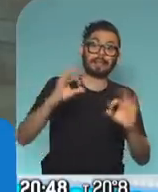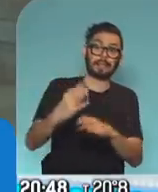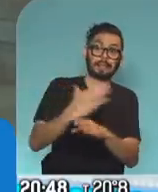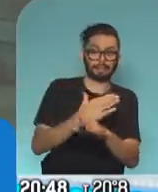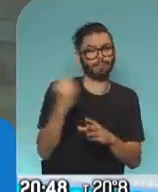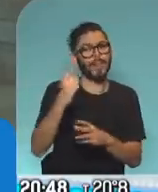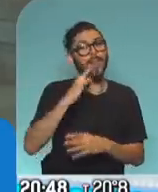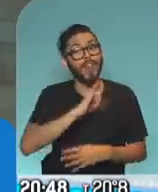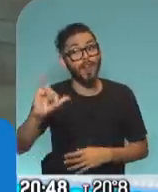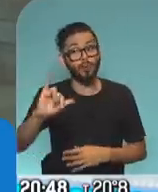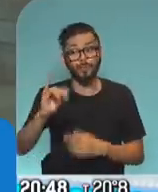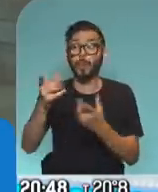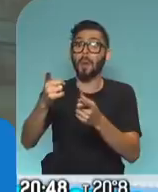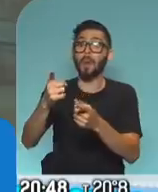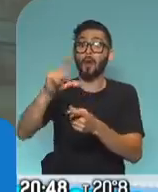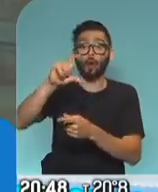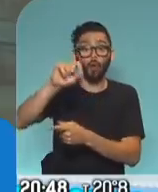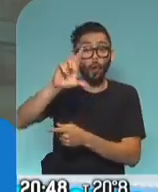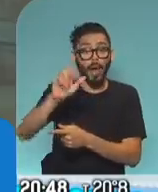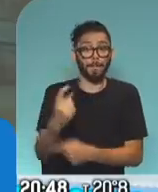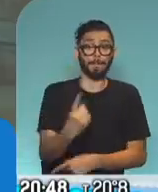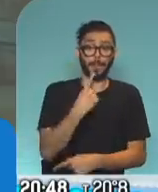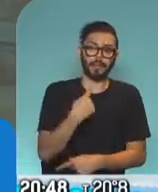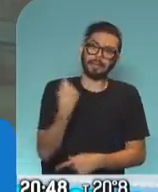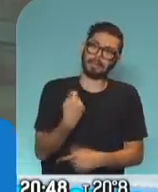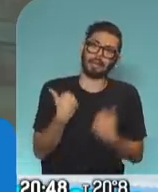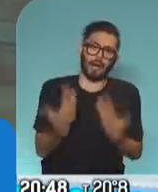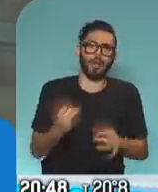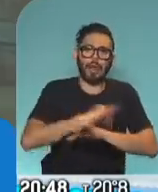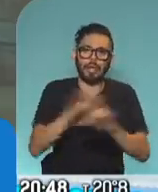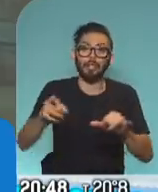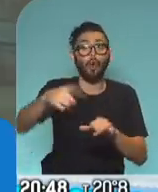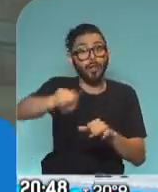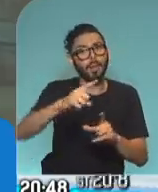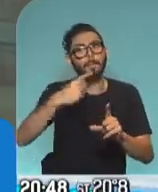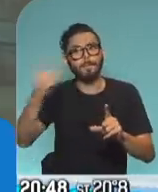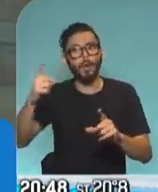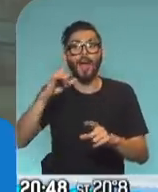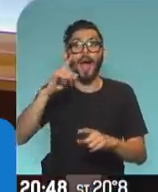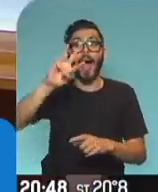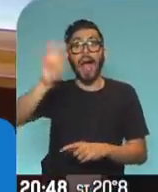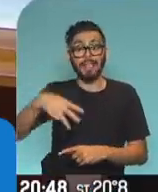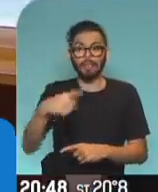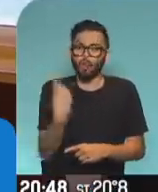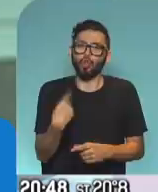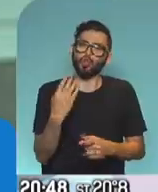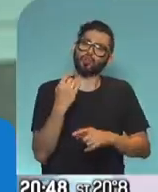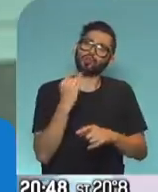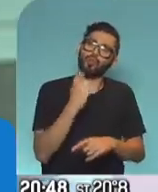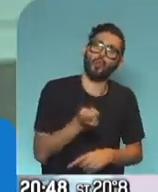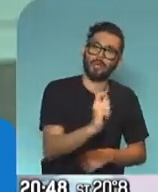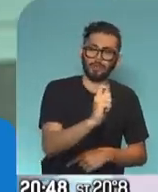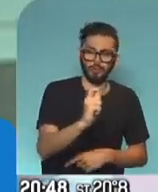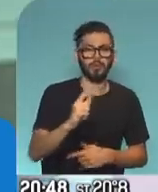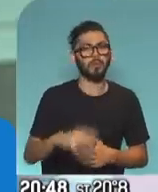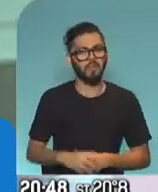Cora para aprovechar a decirle a todos y todas que denuncien en nuestra página de ANSES, que nosotros nos ocupamos de ir al Poder Judicial y hacer la denuncia correspondiente. Trabajo de inteligencia para detectar